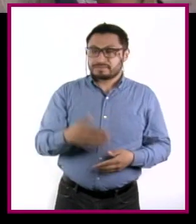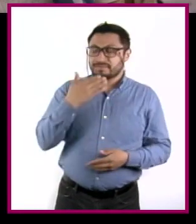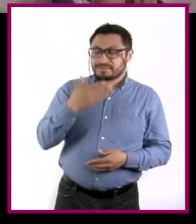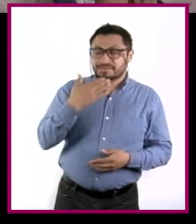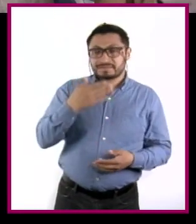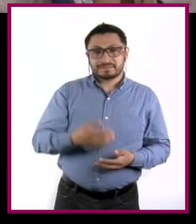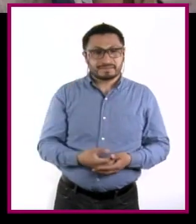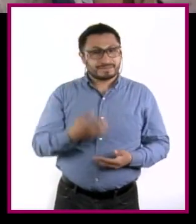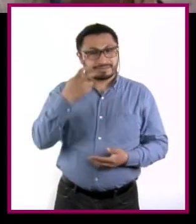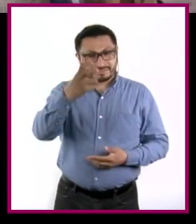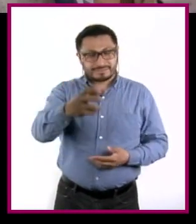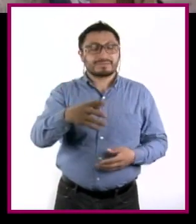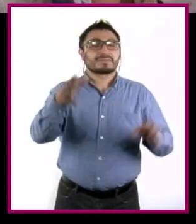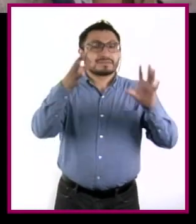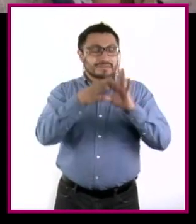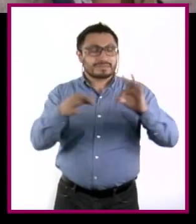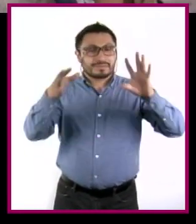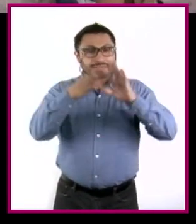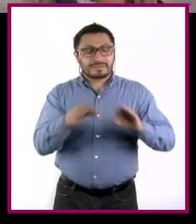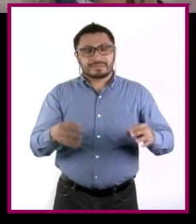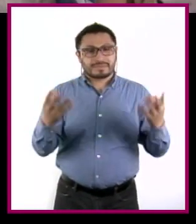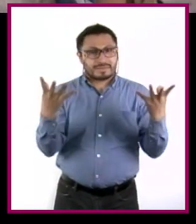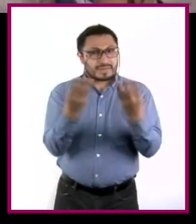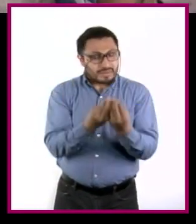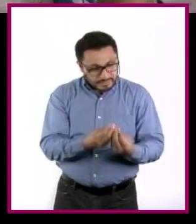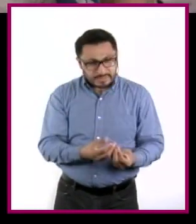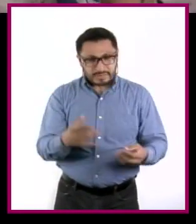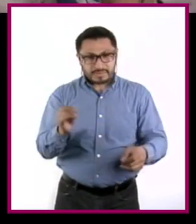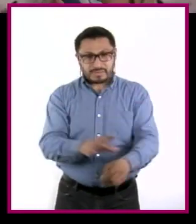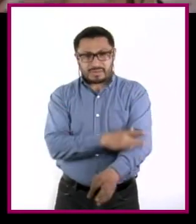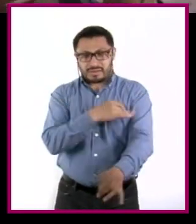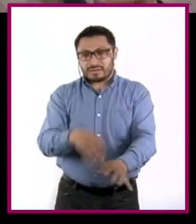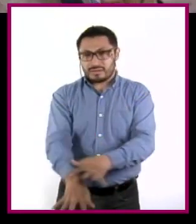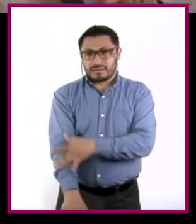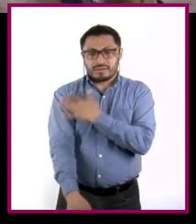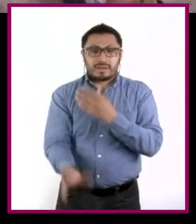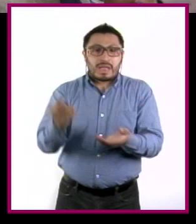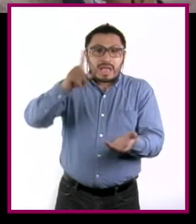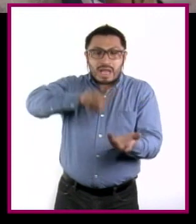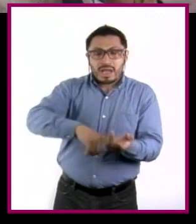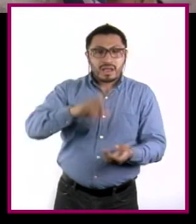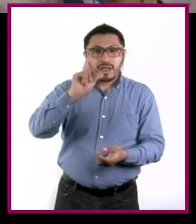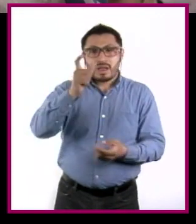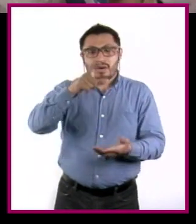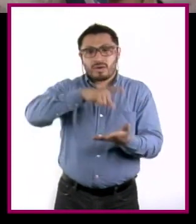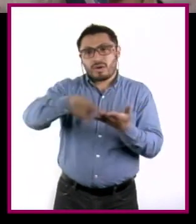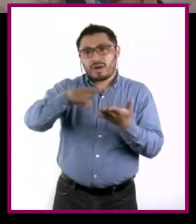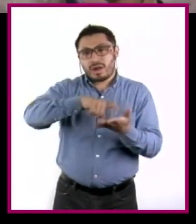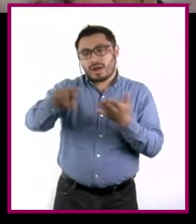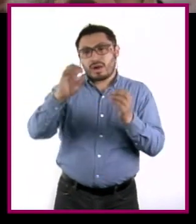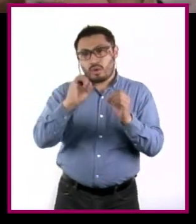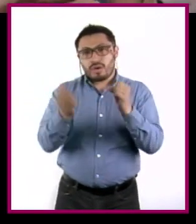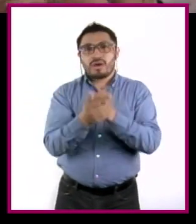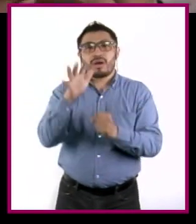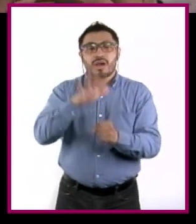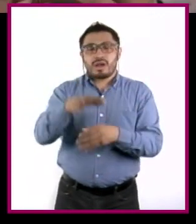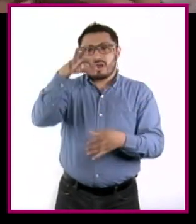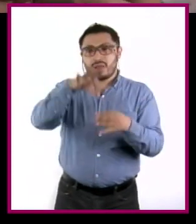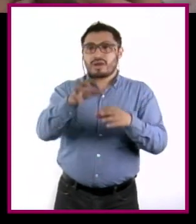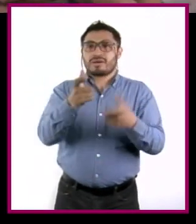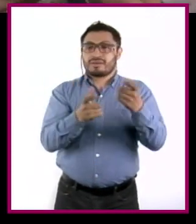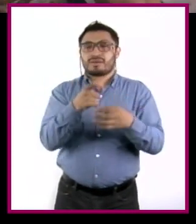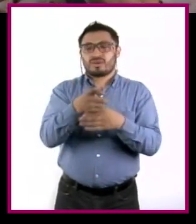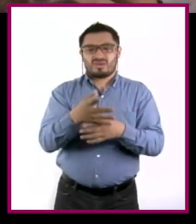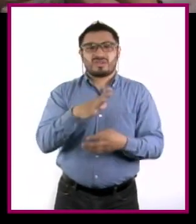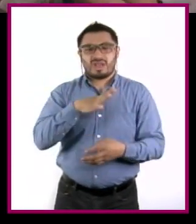Agatha! Justo comentábamos con Juanma que las emociones influyen en nosotros al momento de administrar nuestro dinero. ¿Tienes algo